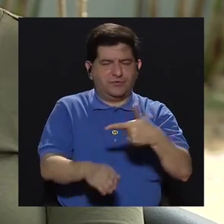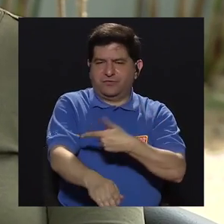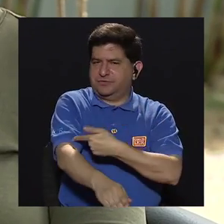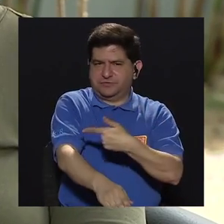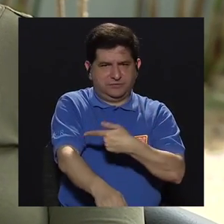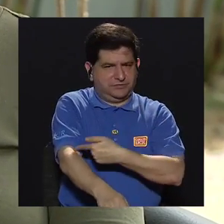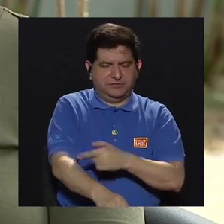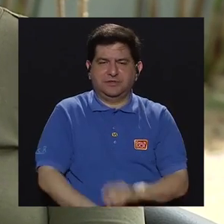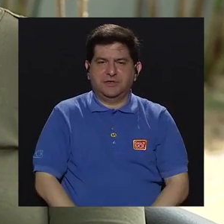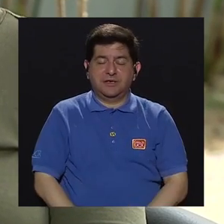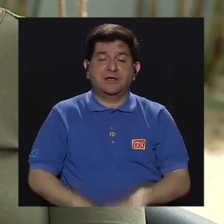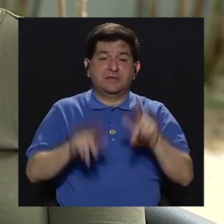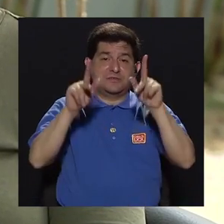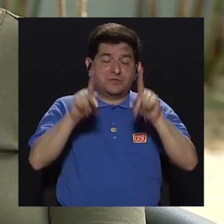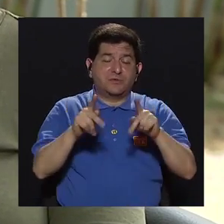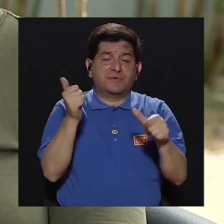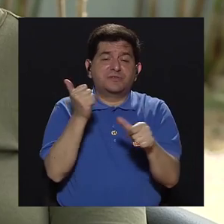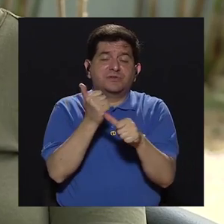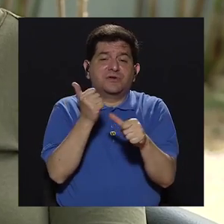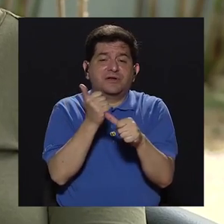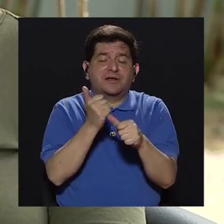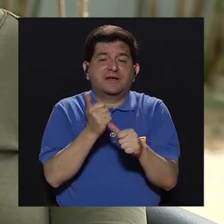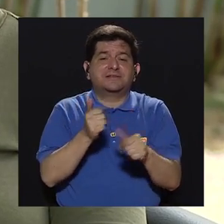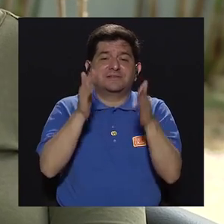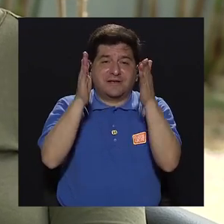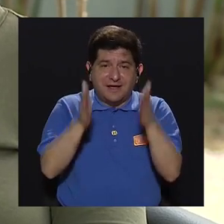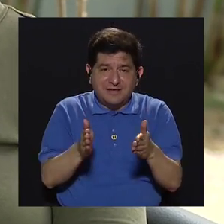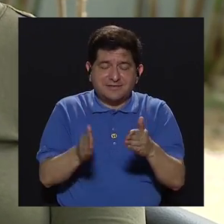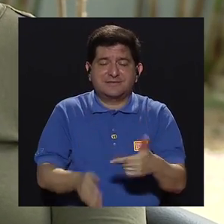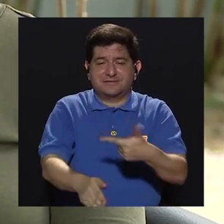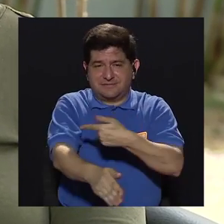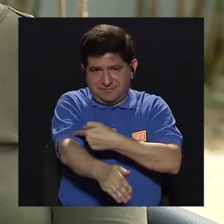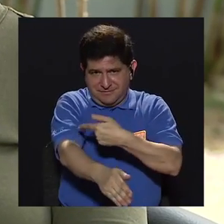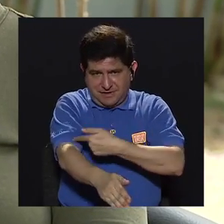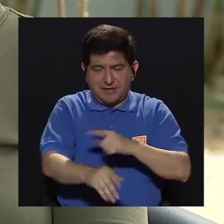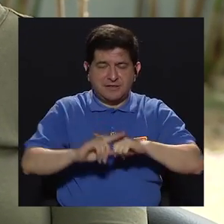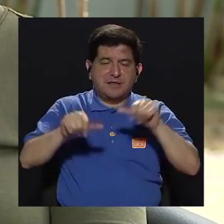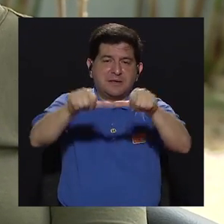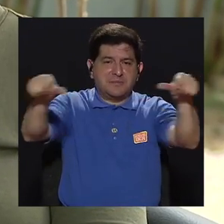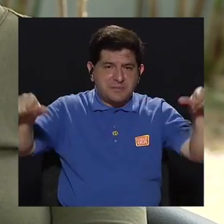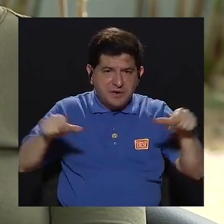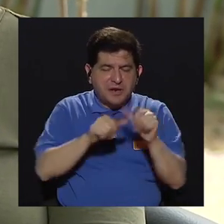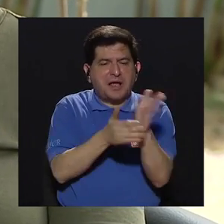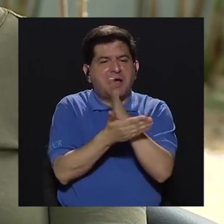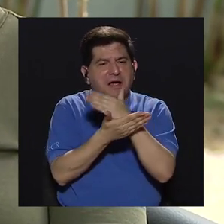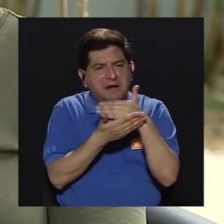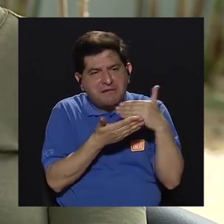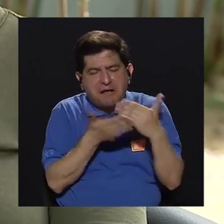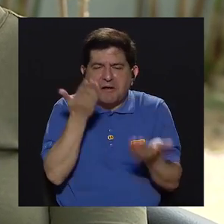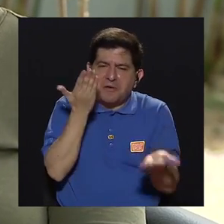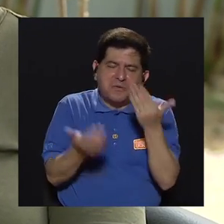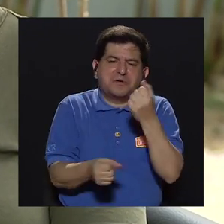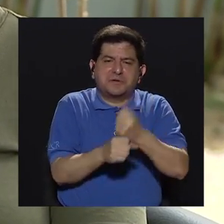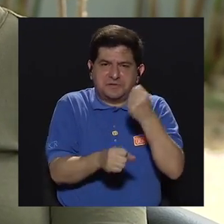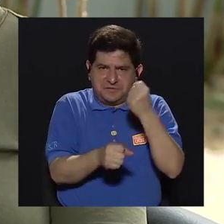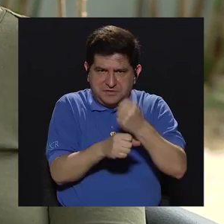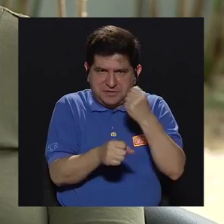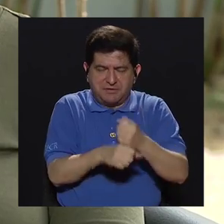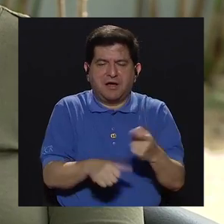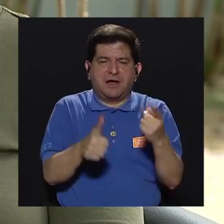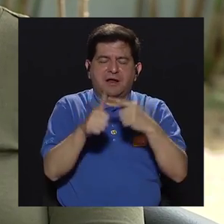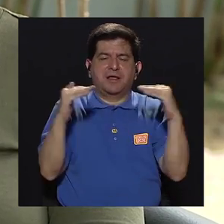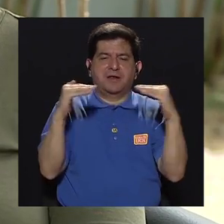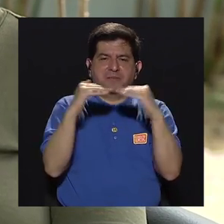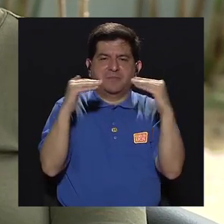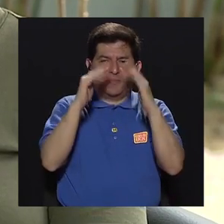enfermería, sino más bien personal auxiliar de enfermería, si al menos en las áreas hay algunos de ellos que están trabajando en